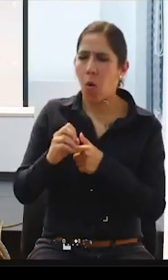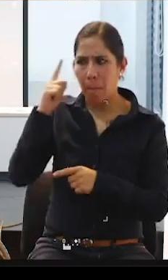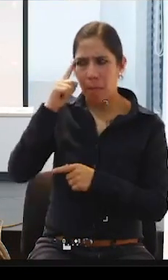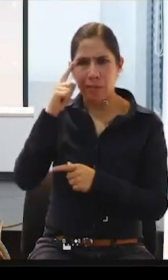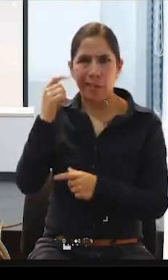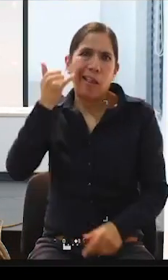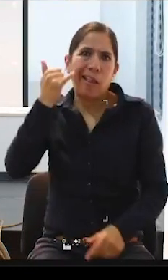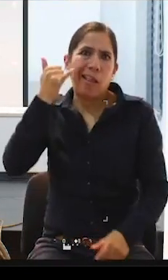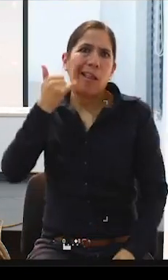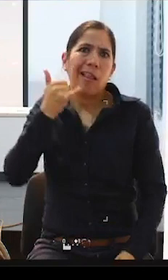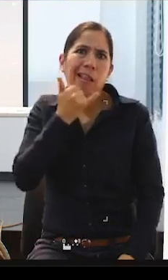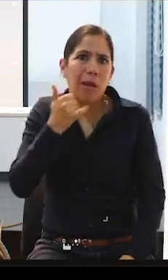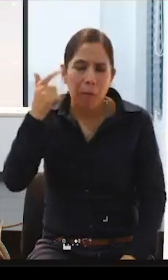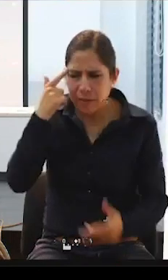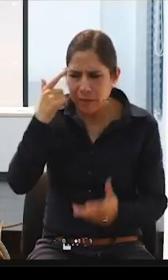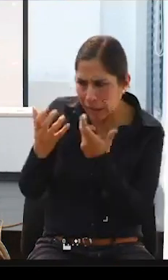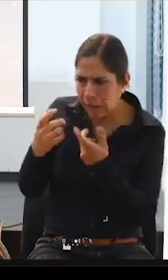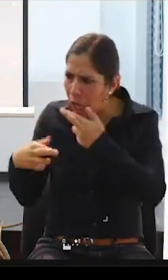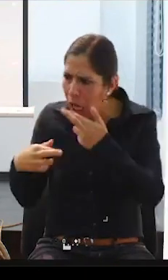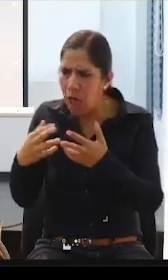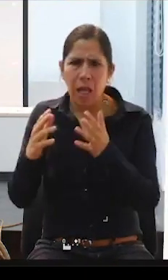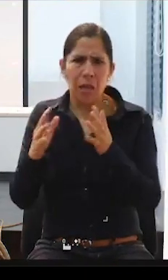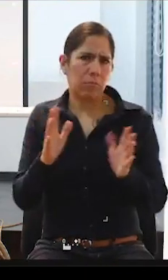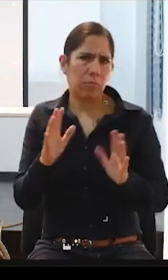objetos de juicios. entonces,